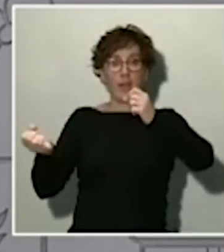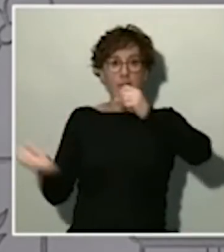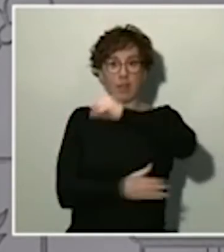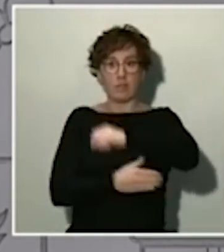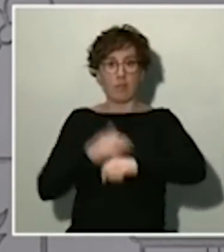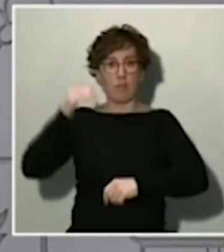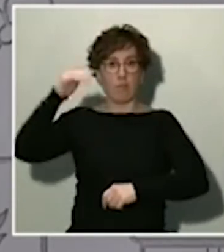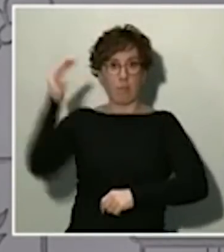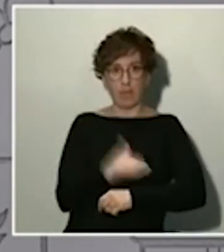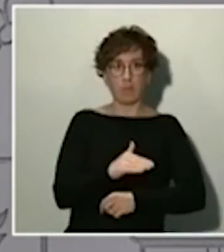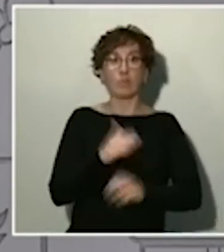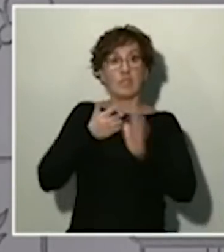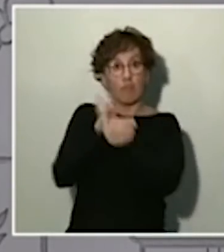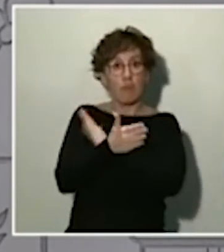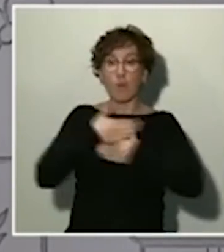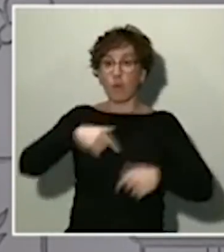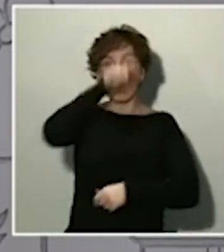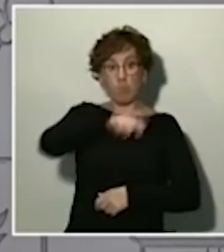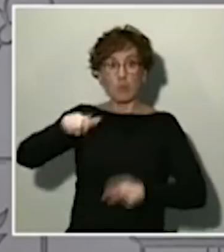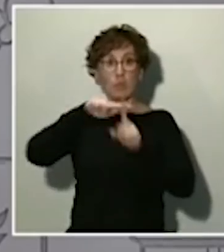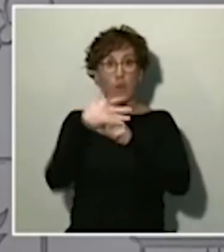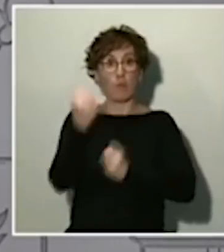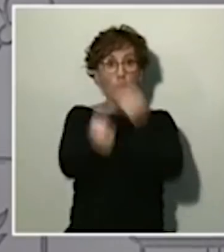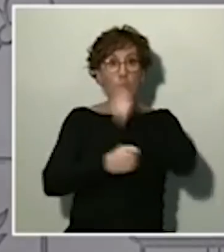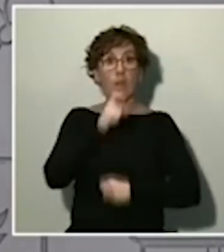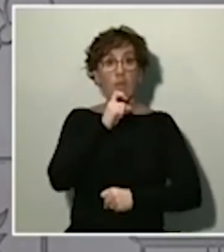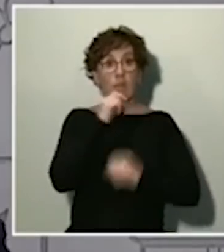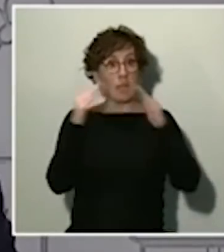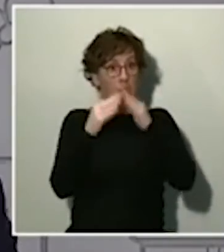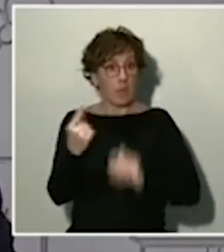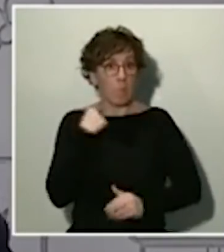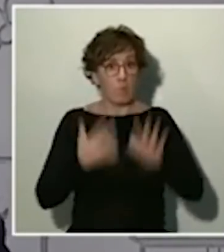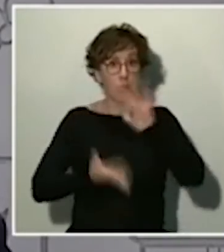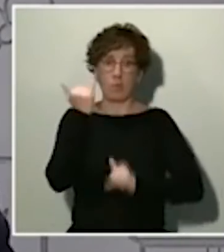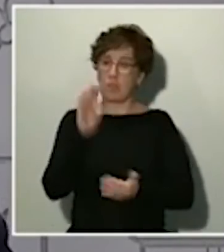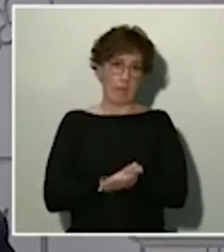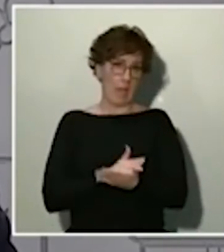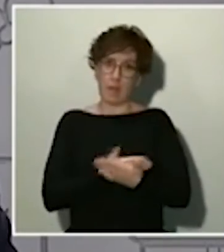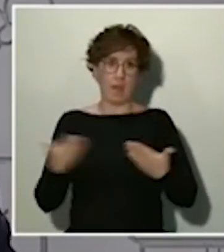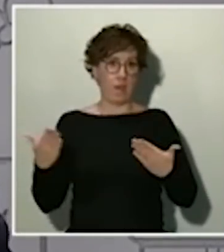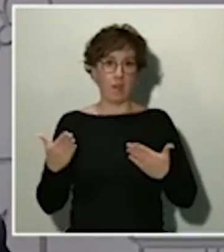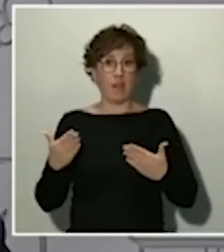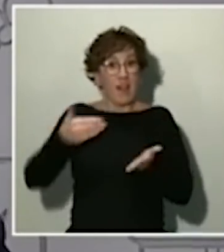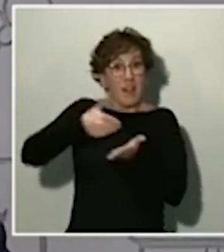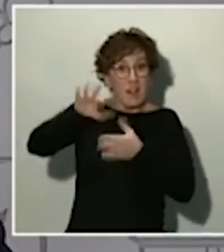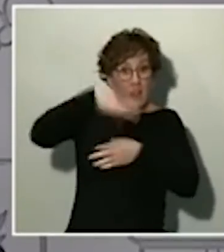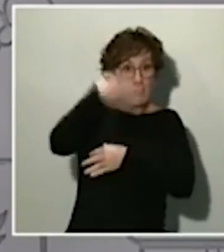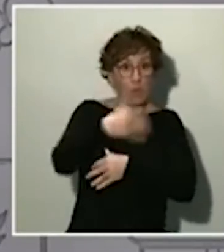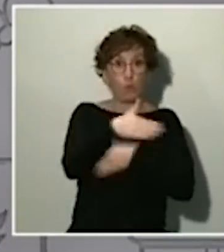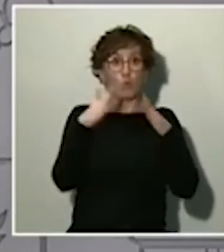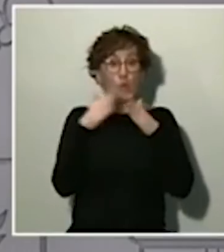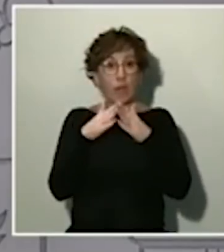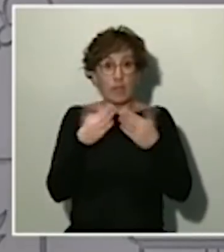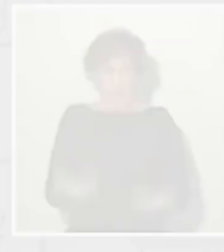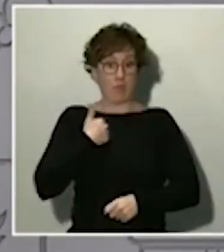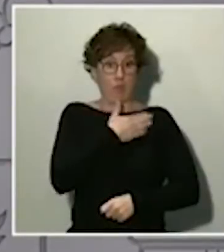económica difícil perderá su vivienda. En esta crisis, nadie será desahuciado de su casa por atravesar una situación económica